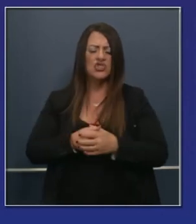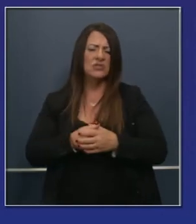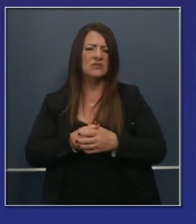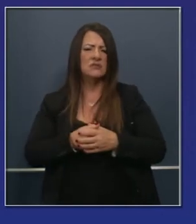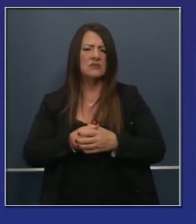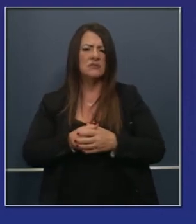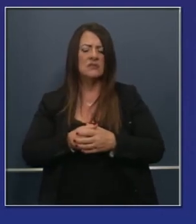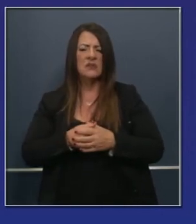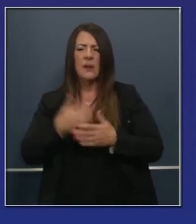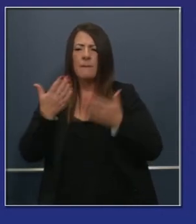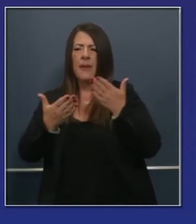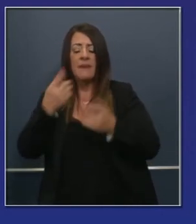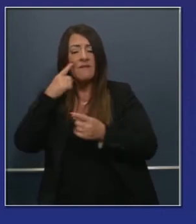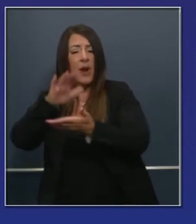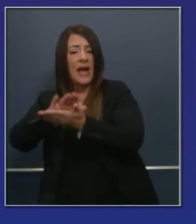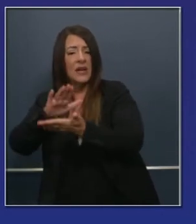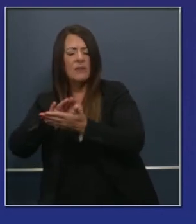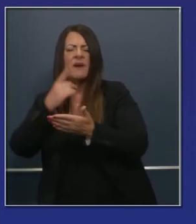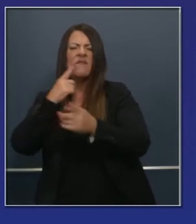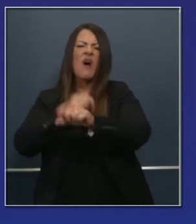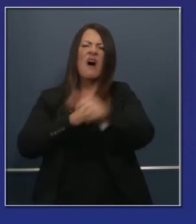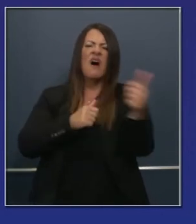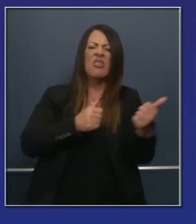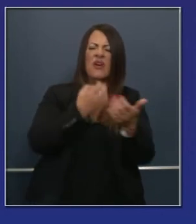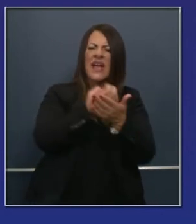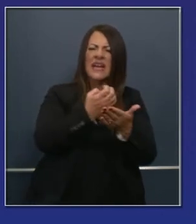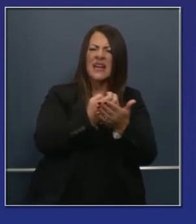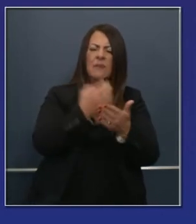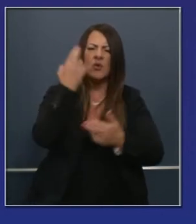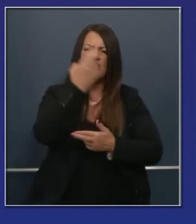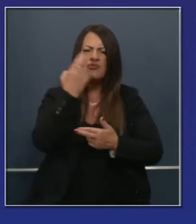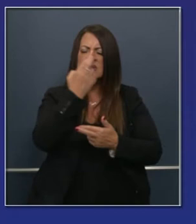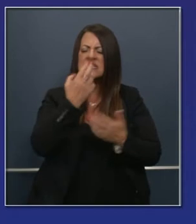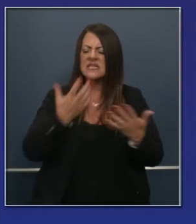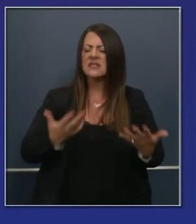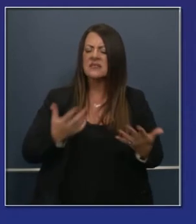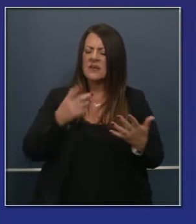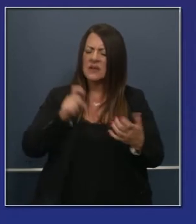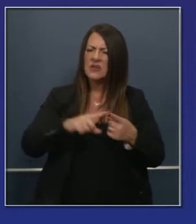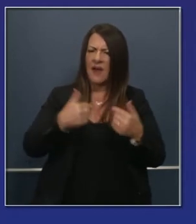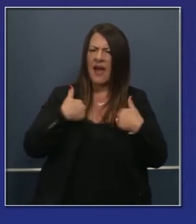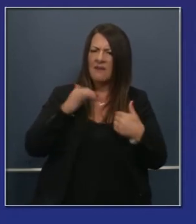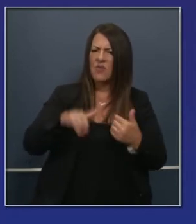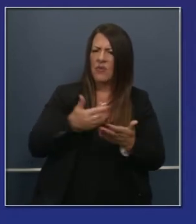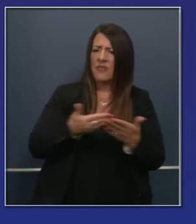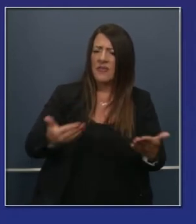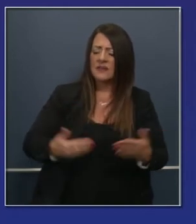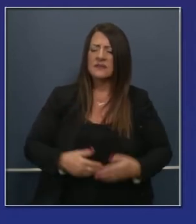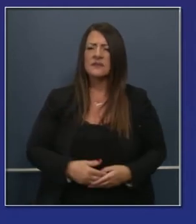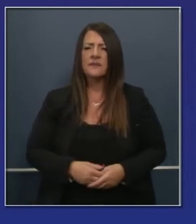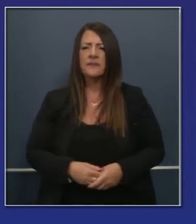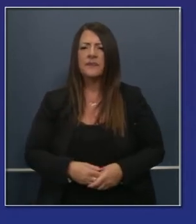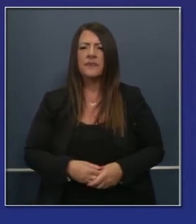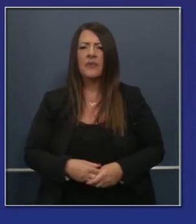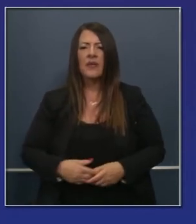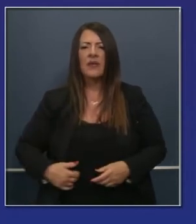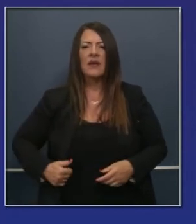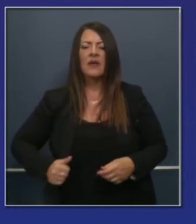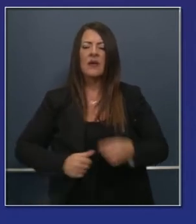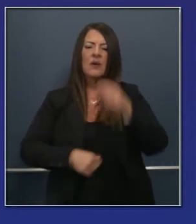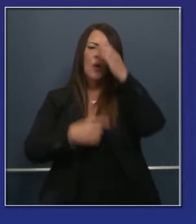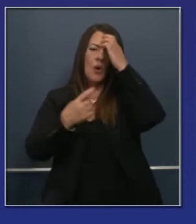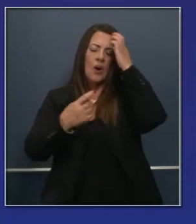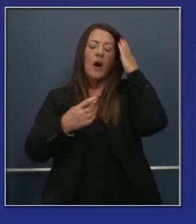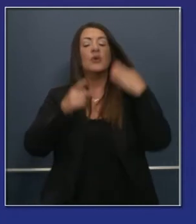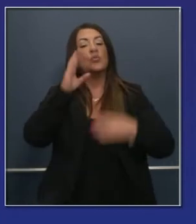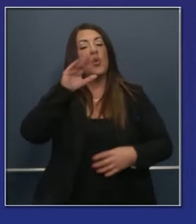vez no piensen en problemas económicos, sino educativos. Otra de las